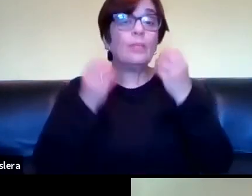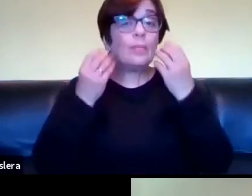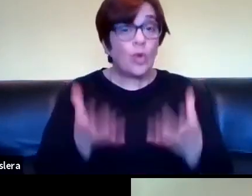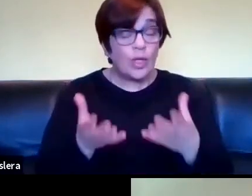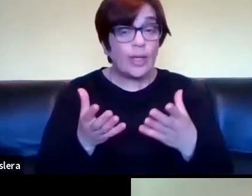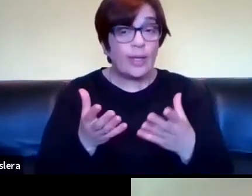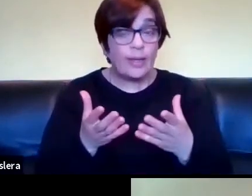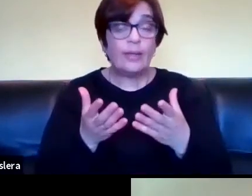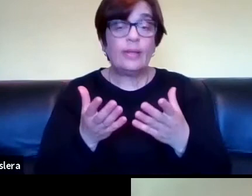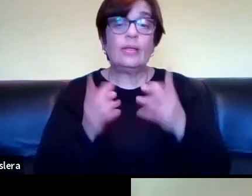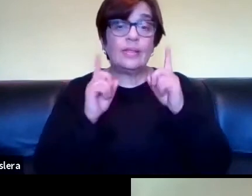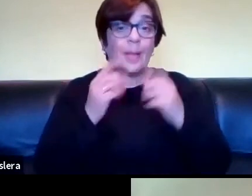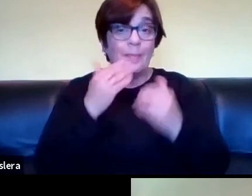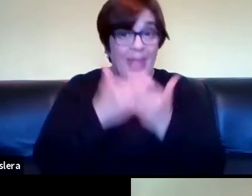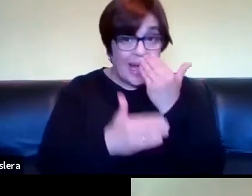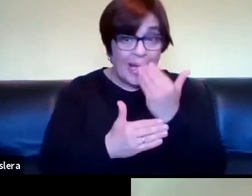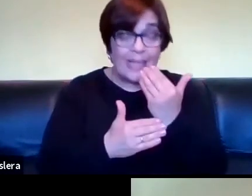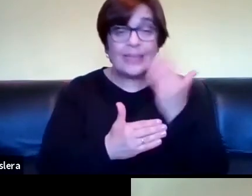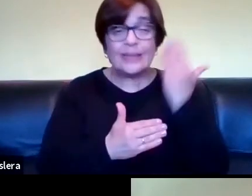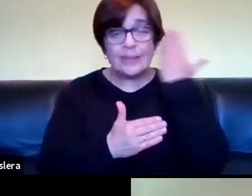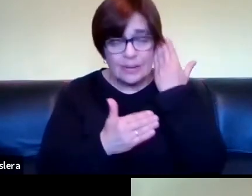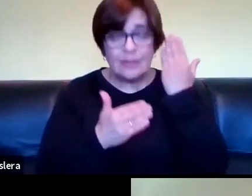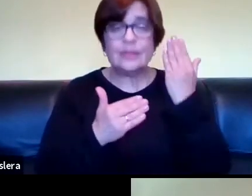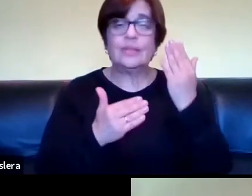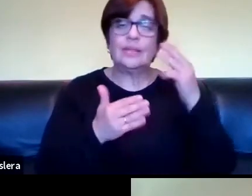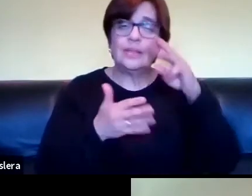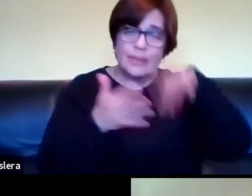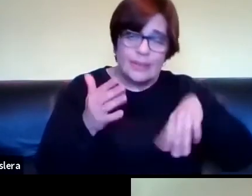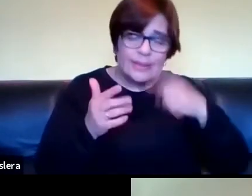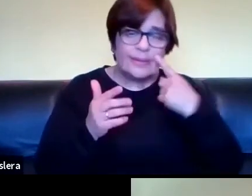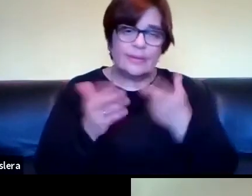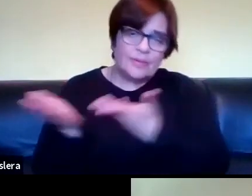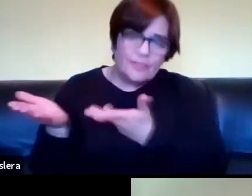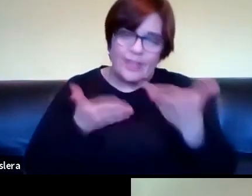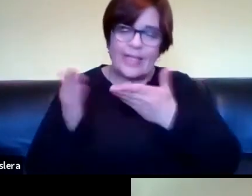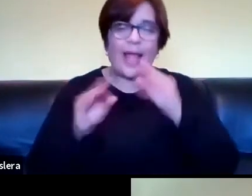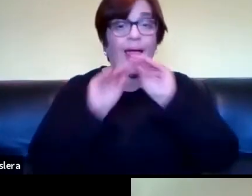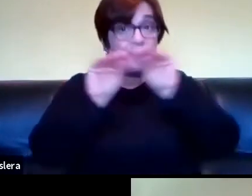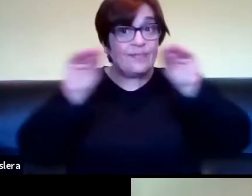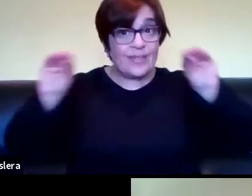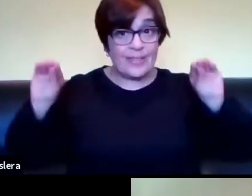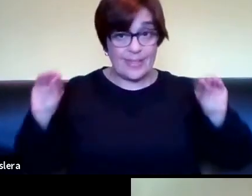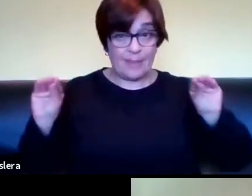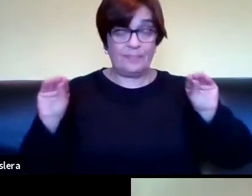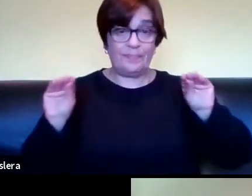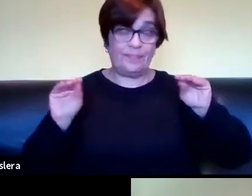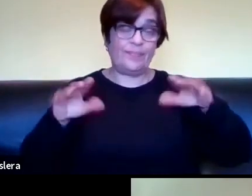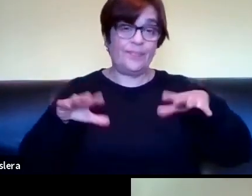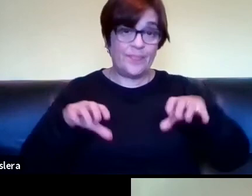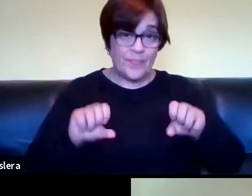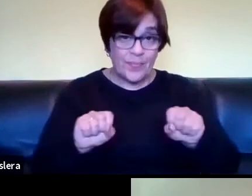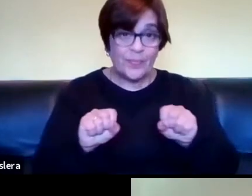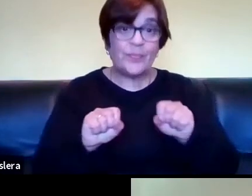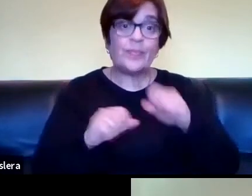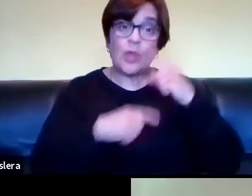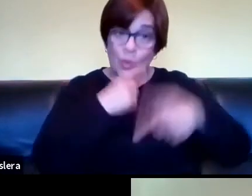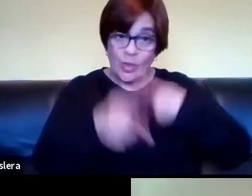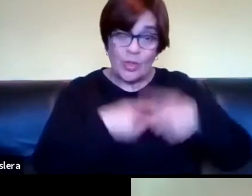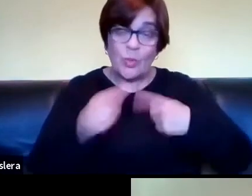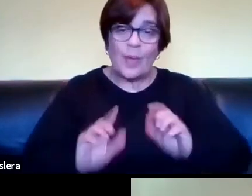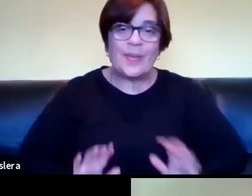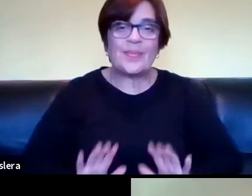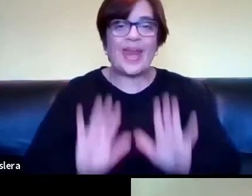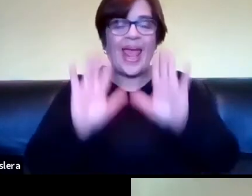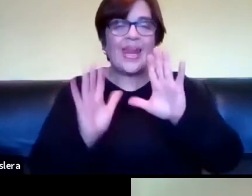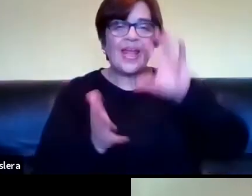vamos a ir haciéndole llegar las invitaciones a los otros encuentros que bueno que va a seguir organizando el centro de